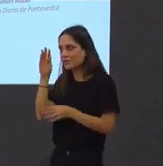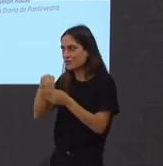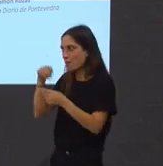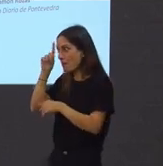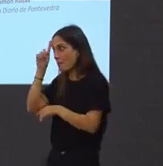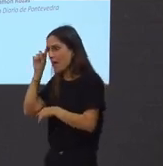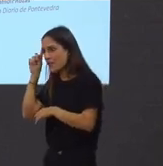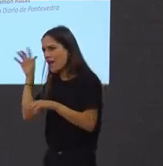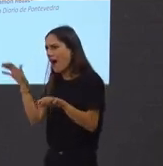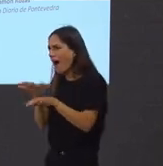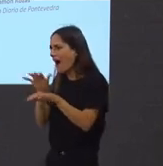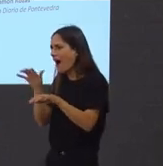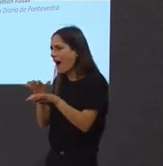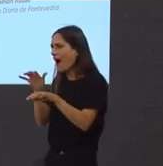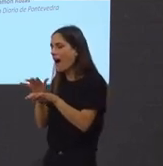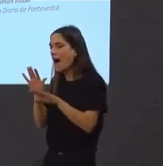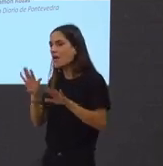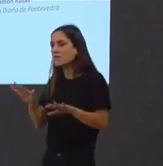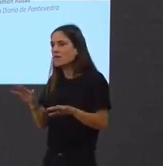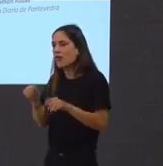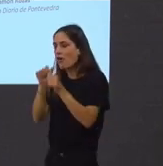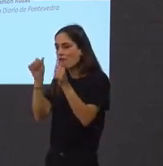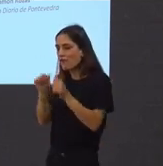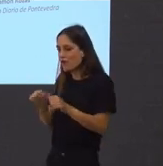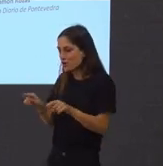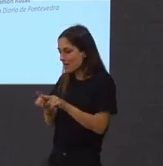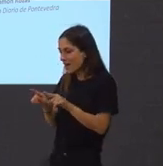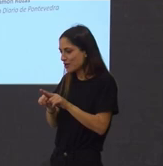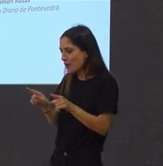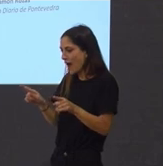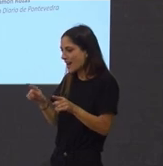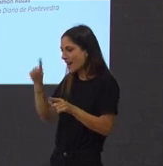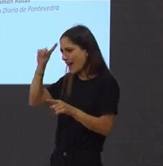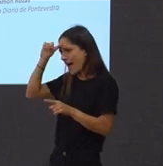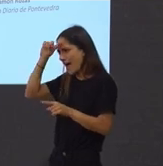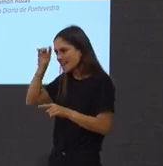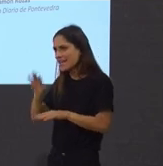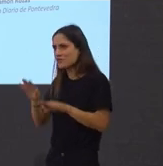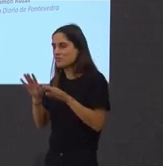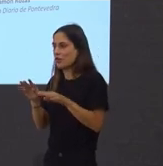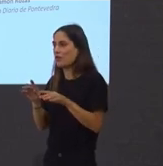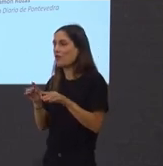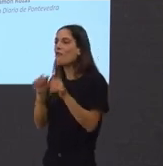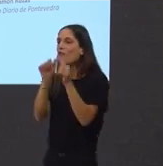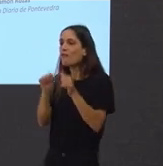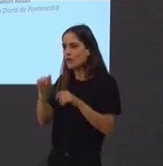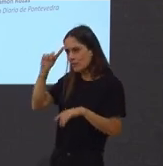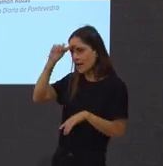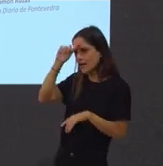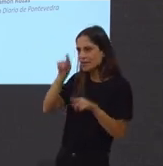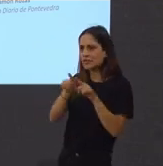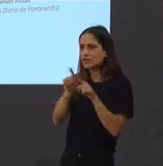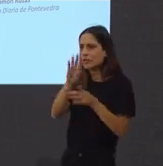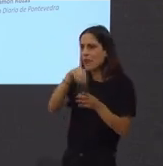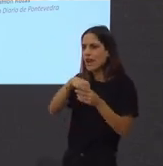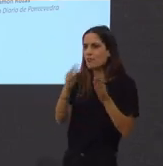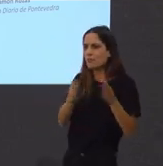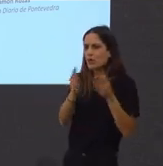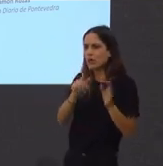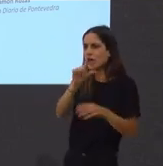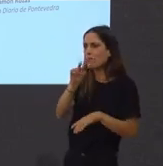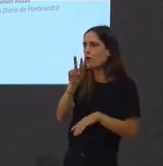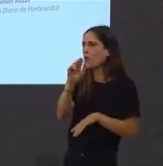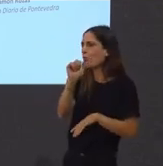gañanísimos pero non gañanísimos como gañanísimos no lugar non, non gañanísimos políticos políticos reivindicados